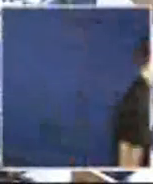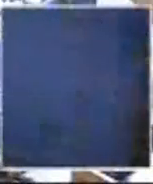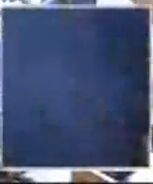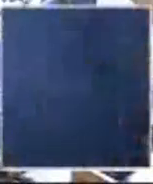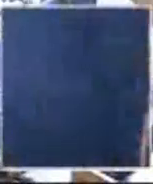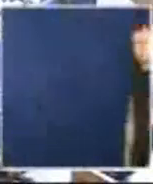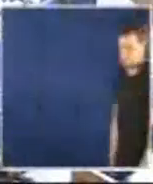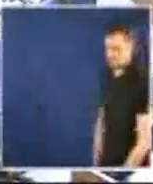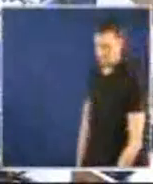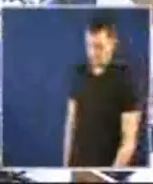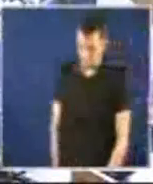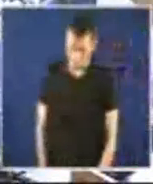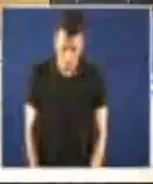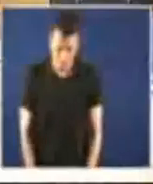Grupo Parlamentario